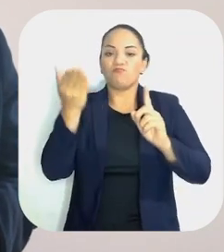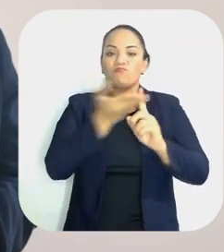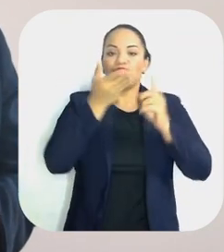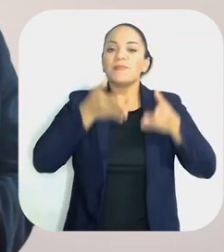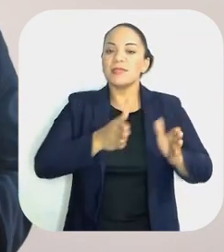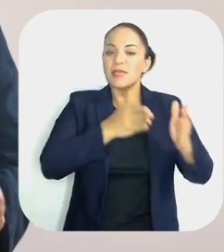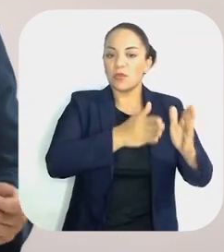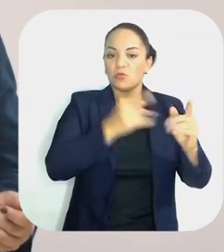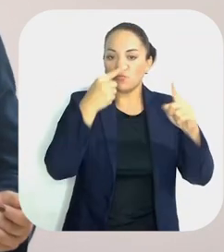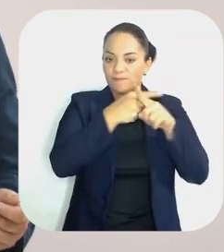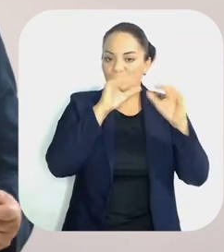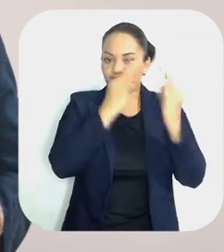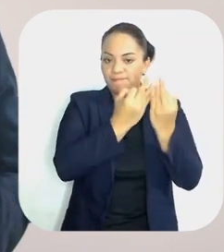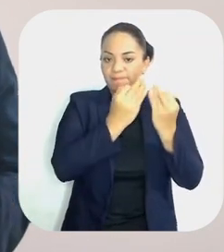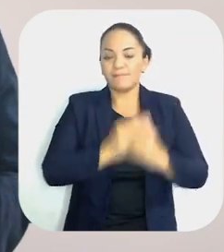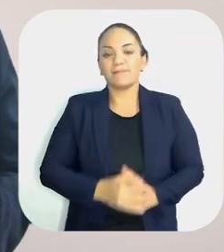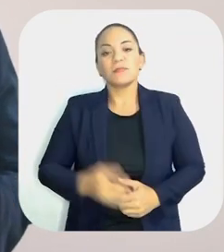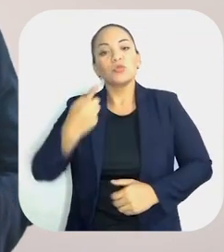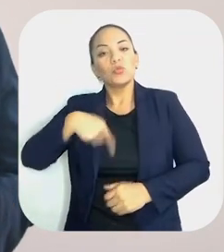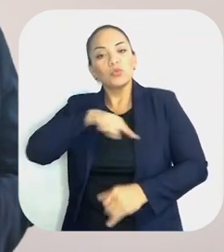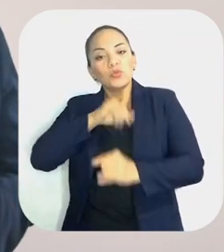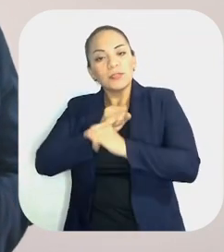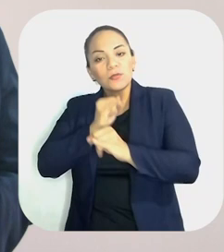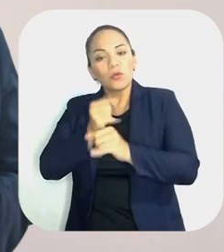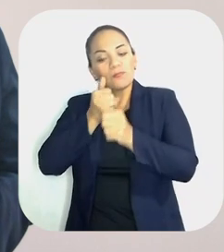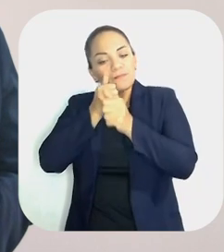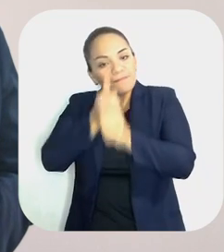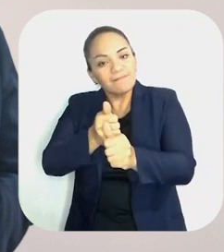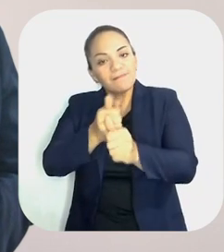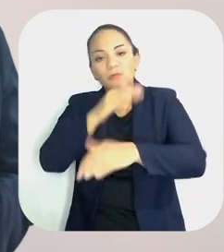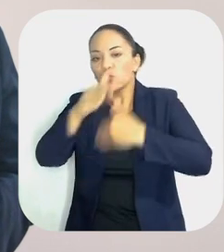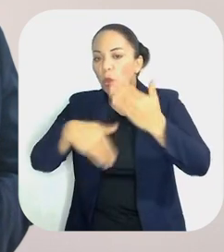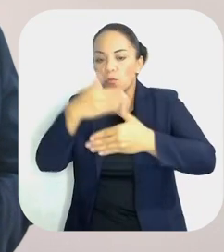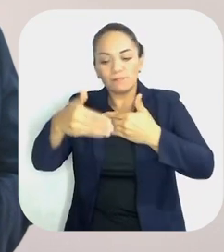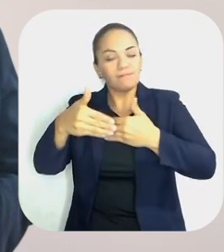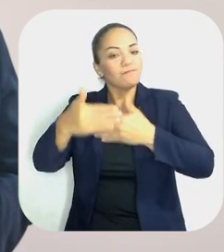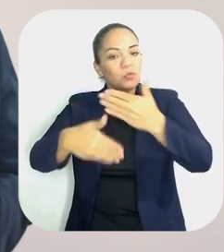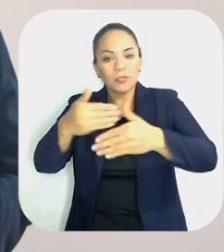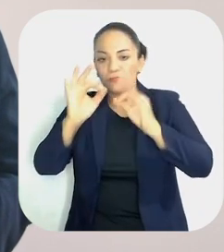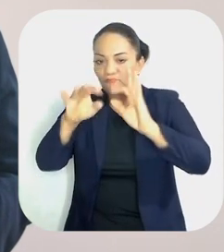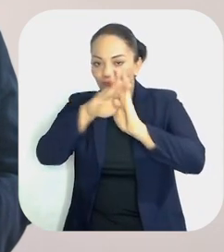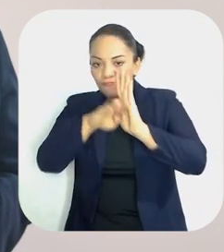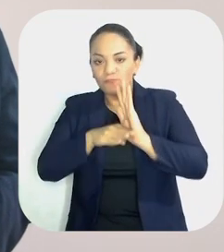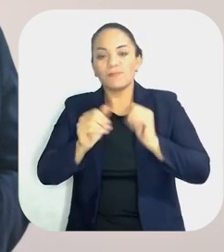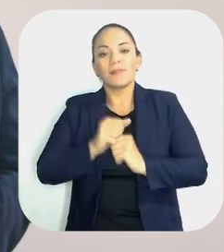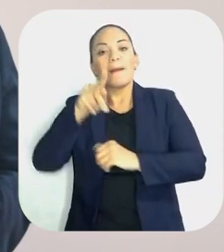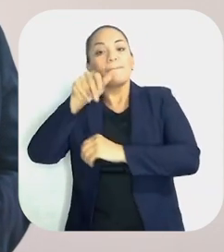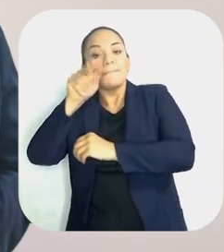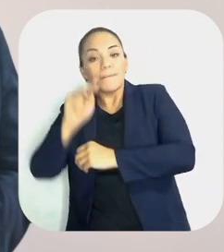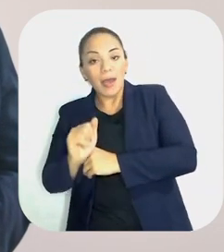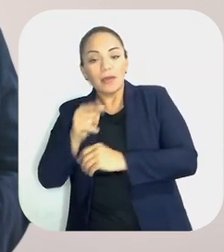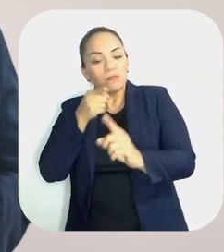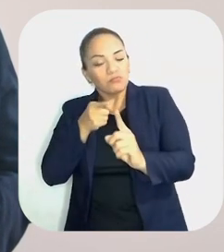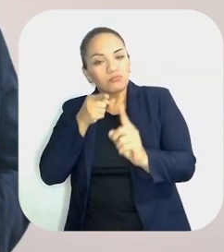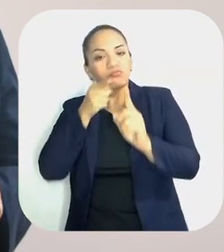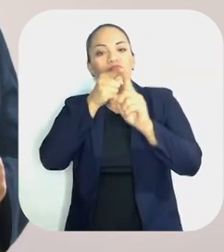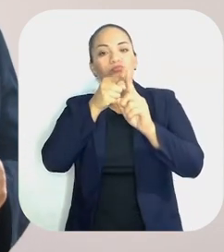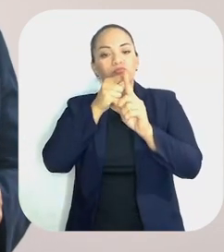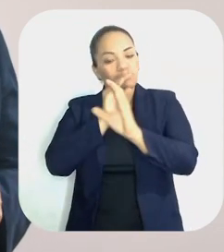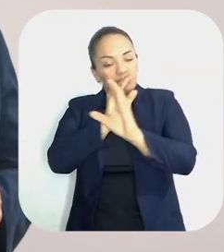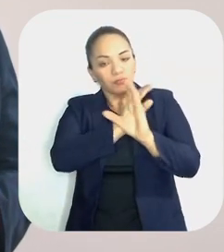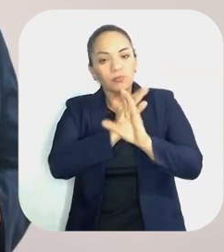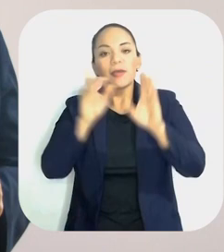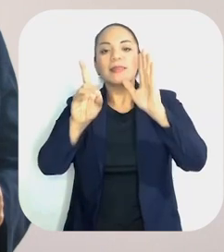sus hijos en el conflicto familiar. Como institución seguiremos apegándonos a los debidos procesos. El PANI busca y